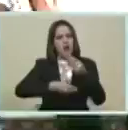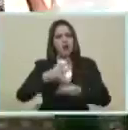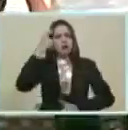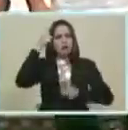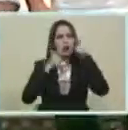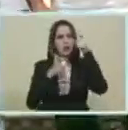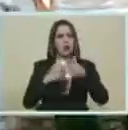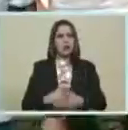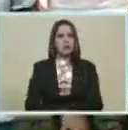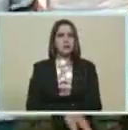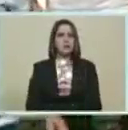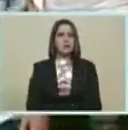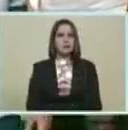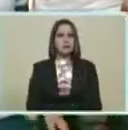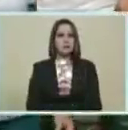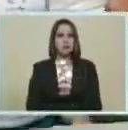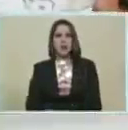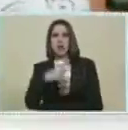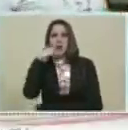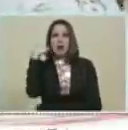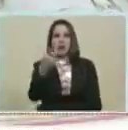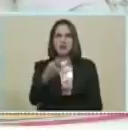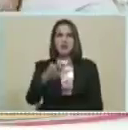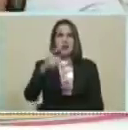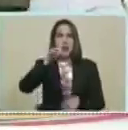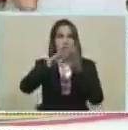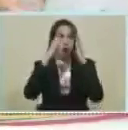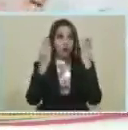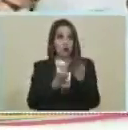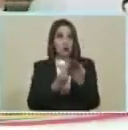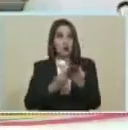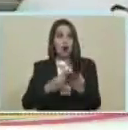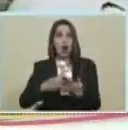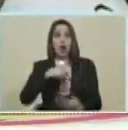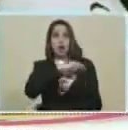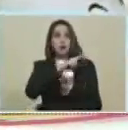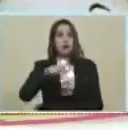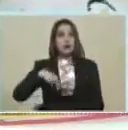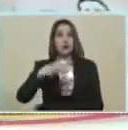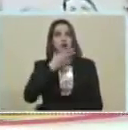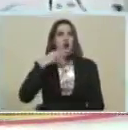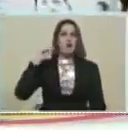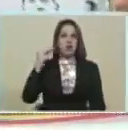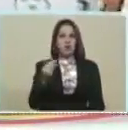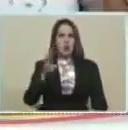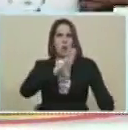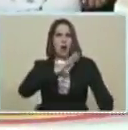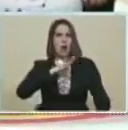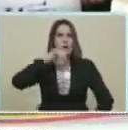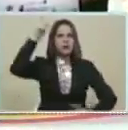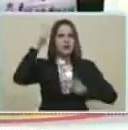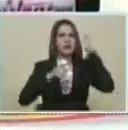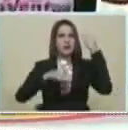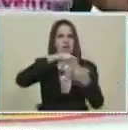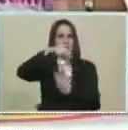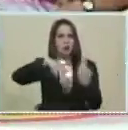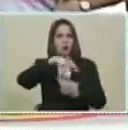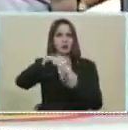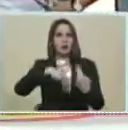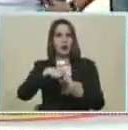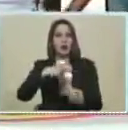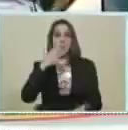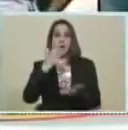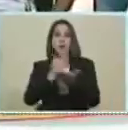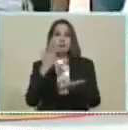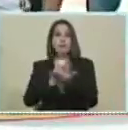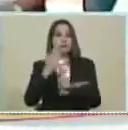Chávez Mira, y para decirle al mundo Que esta juventud es chavista, es revolucionaria Pero